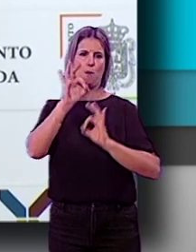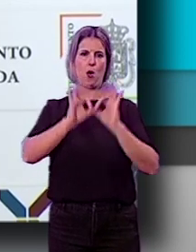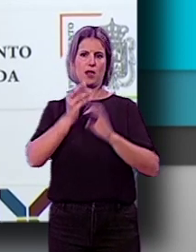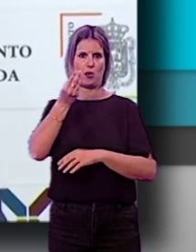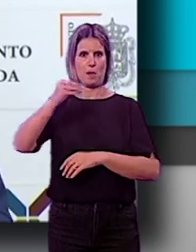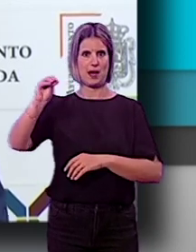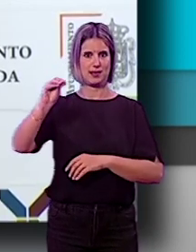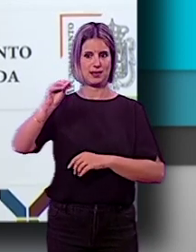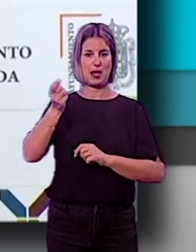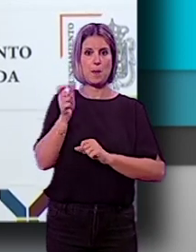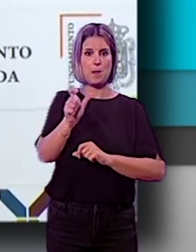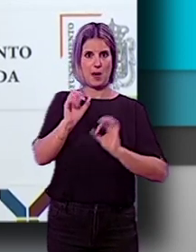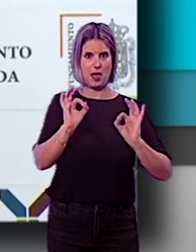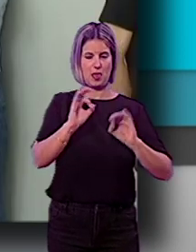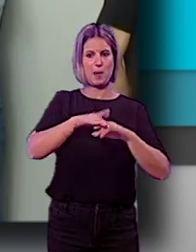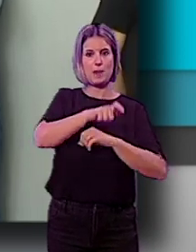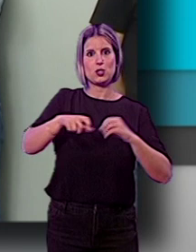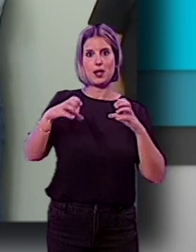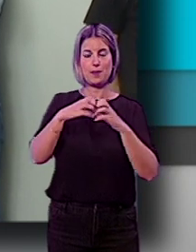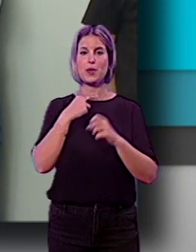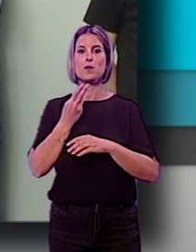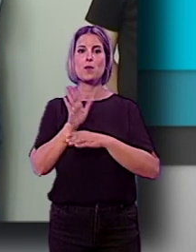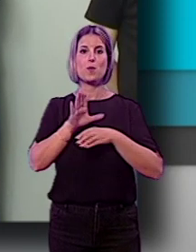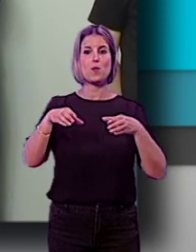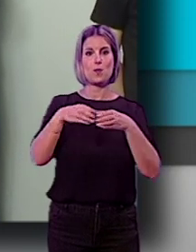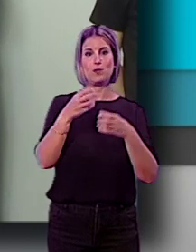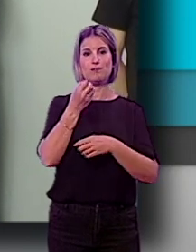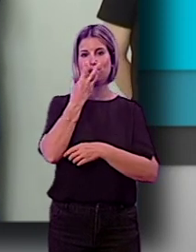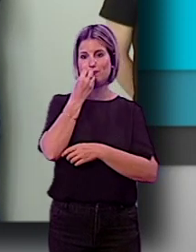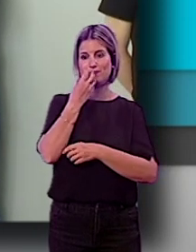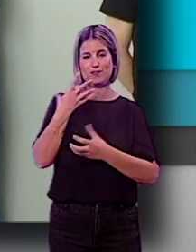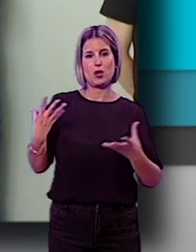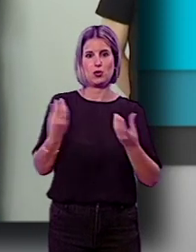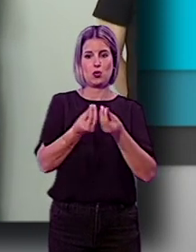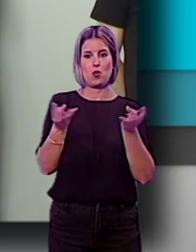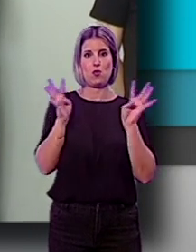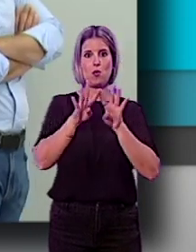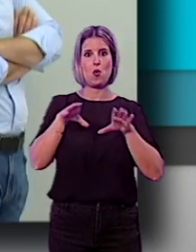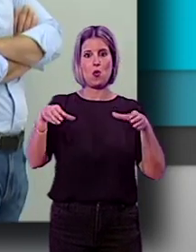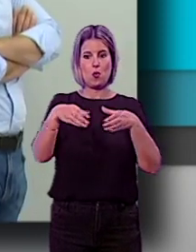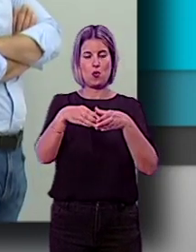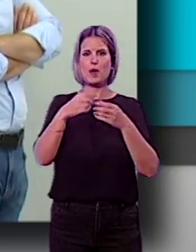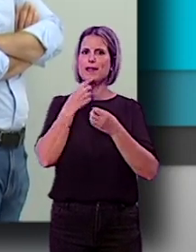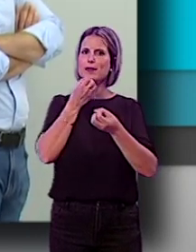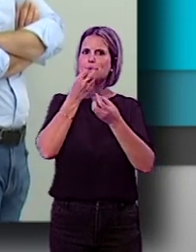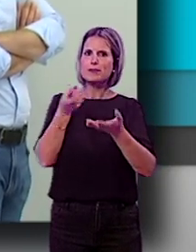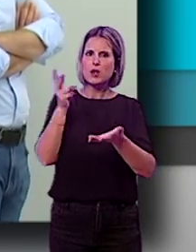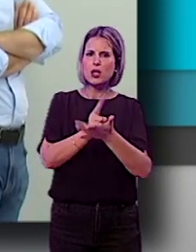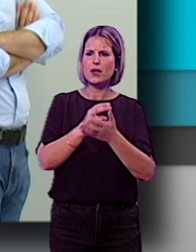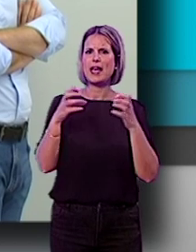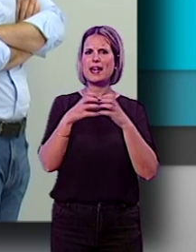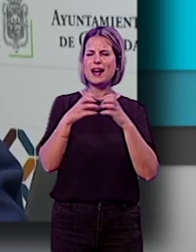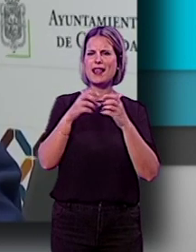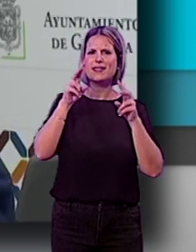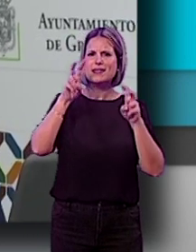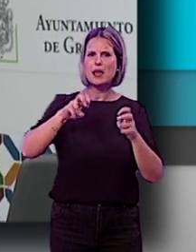en su coste, en su precio para los granadinos. El portavoz socialista, acompañado por todo su grupo, ha comentado cómo Granada vuelve a ser la ciudad de los